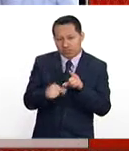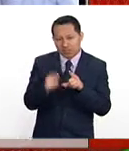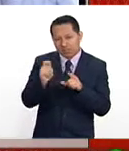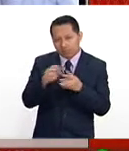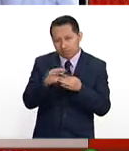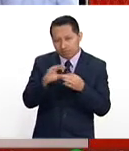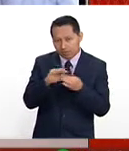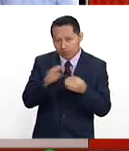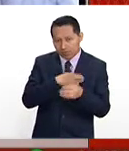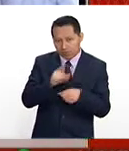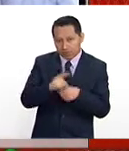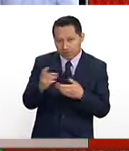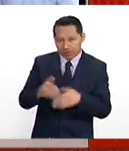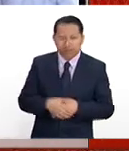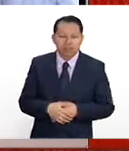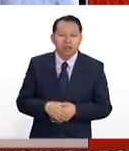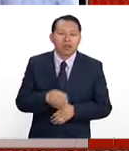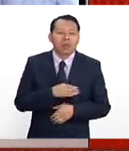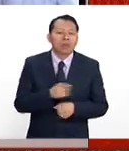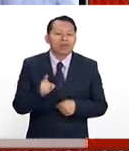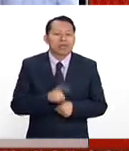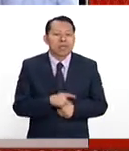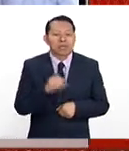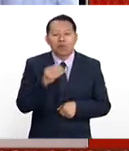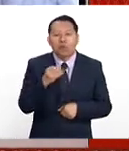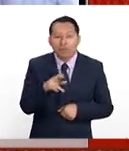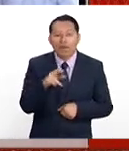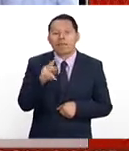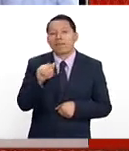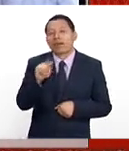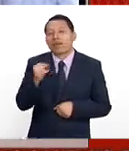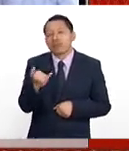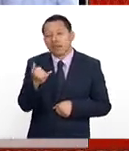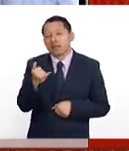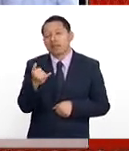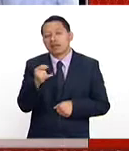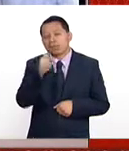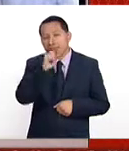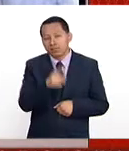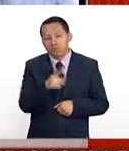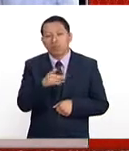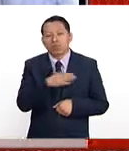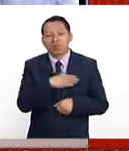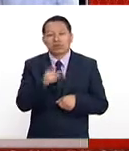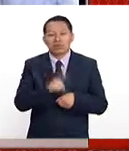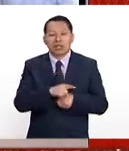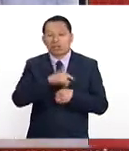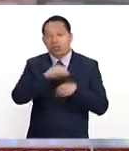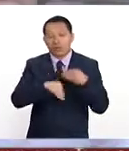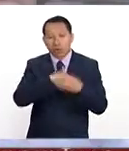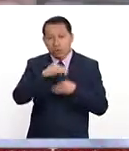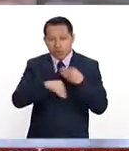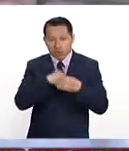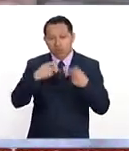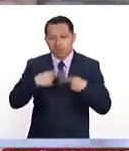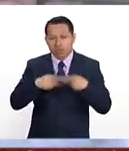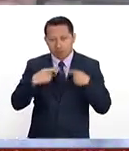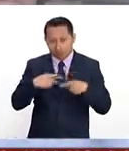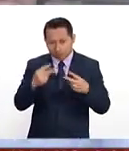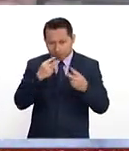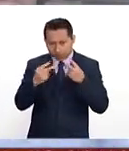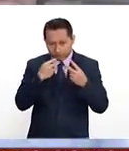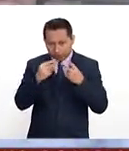días. Buenos días, Omar. Buenos días, Pati. Buenos días a todo tu teleauditorio.